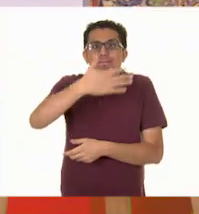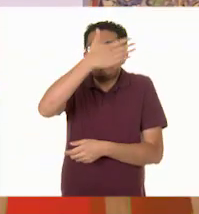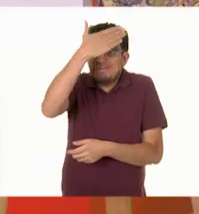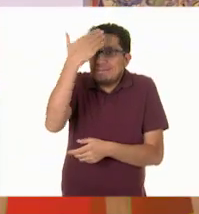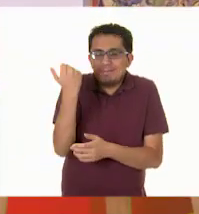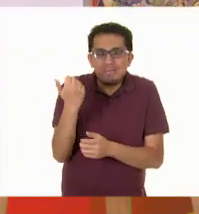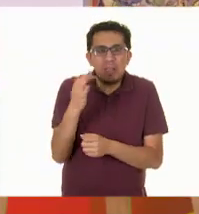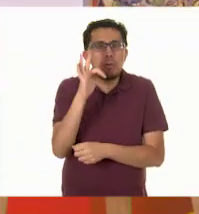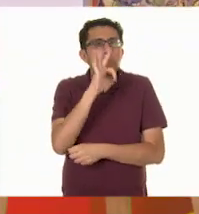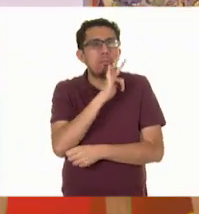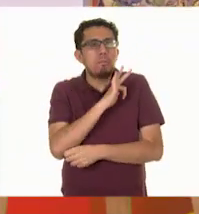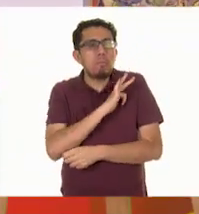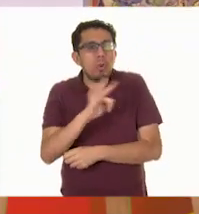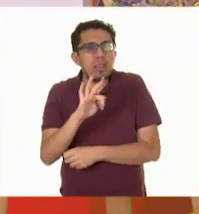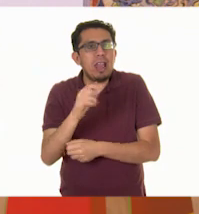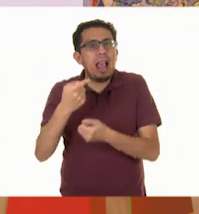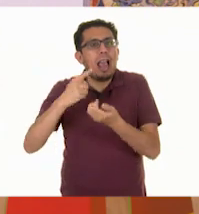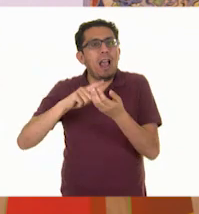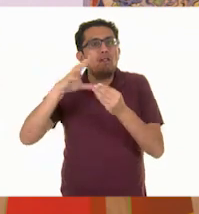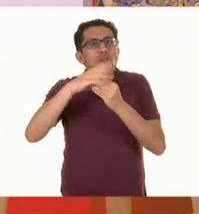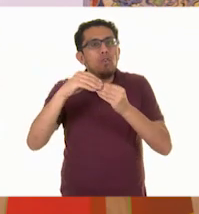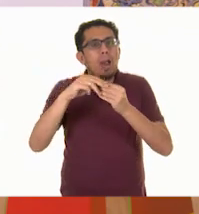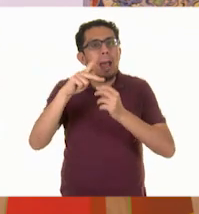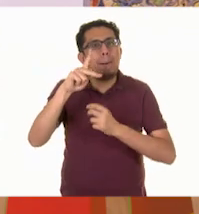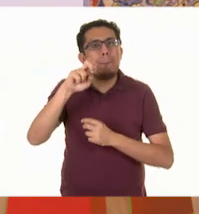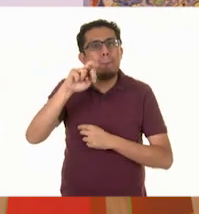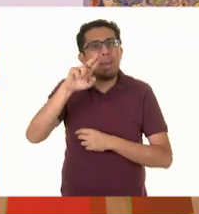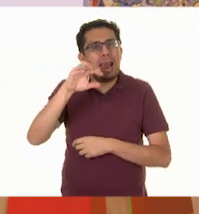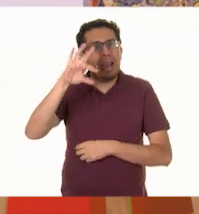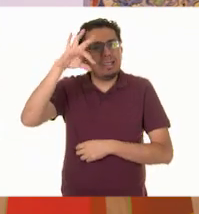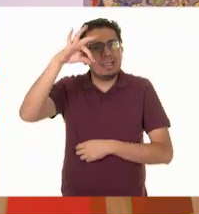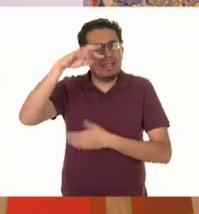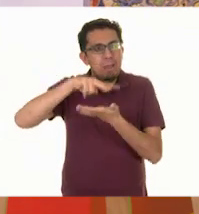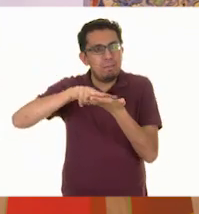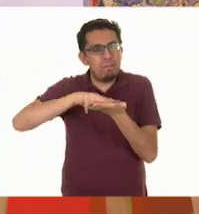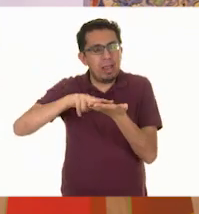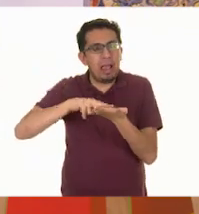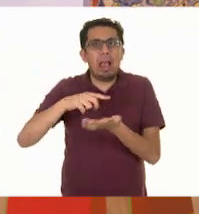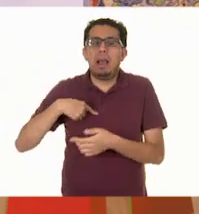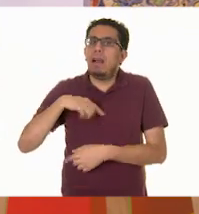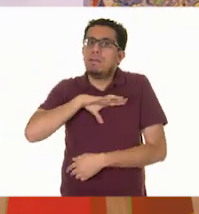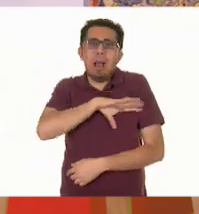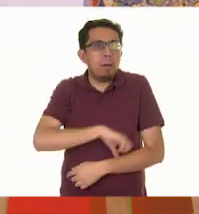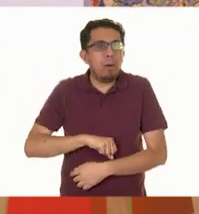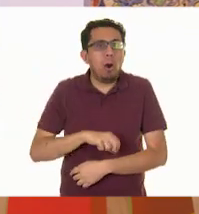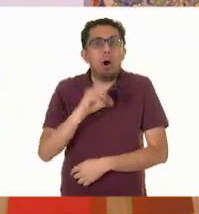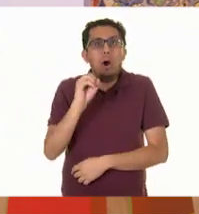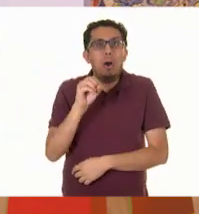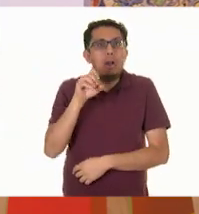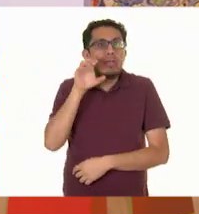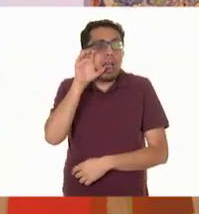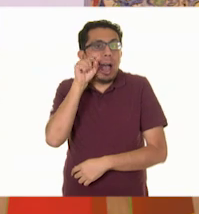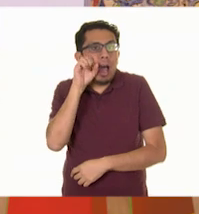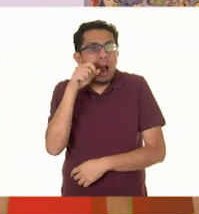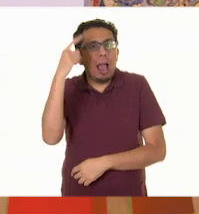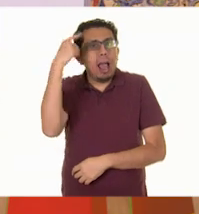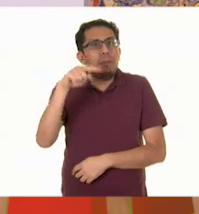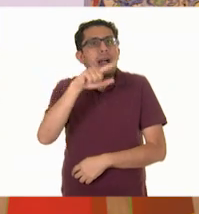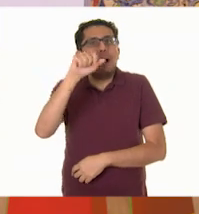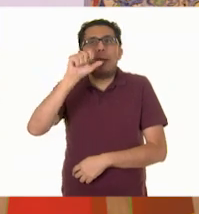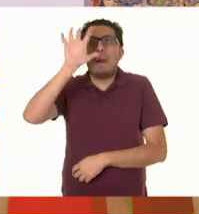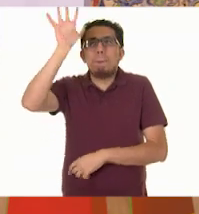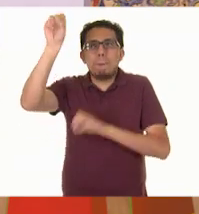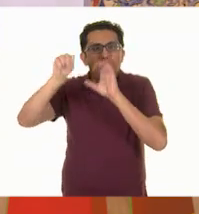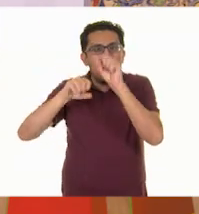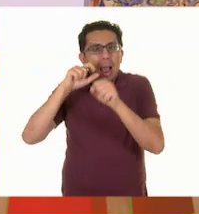Pues, podría ser de peras, porque me gusta esa fruta mucho. O no, espérame, espérame, tal vez uno de naranja para hacer un delicioso jugo.